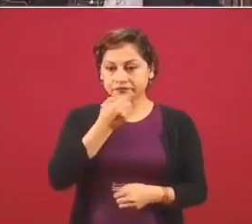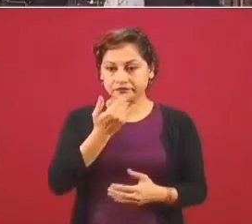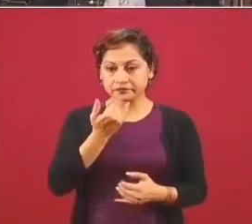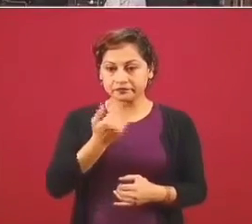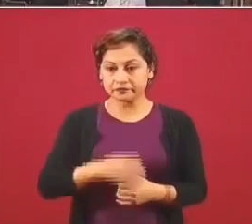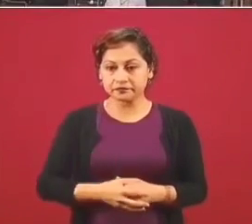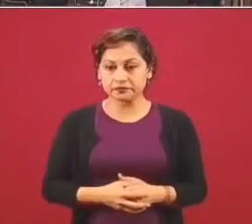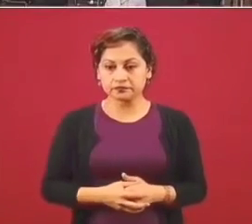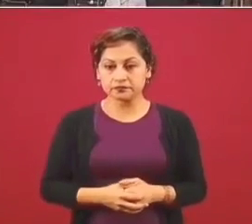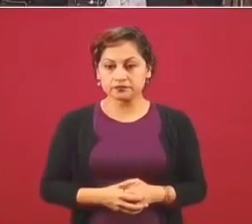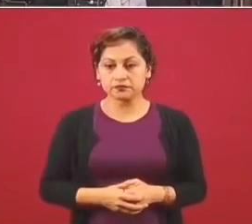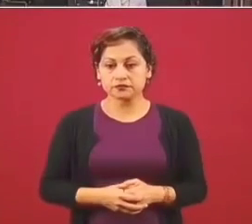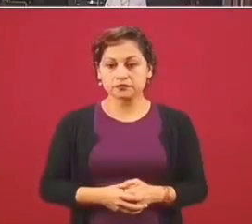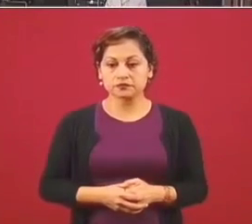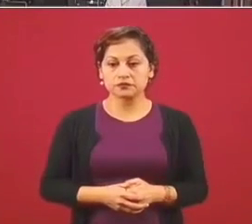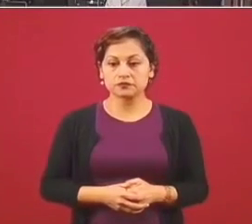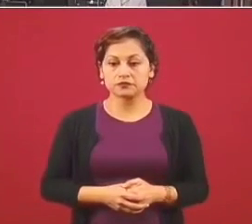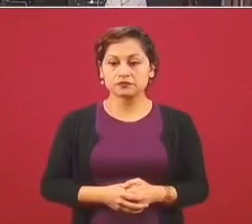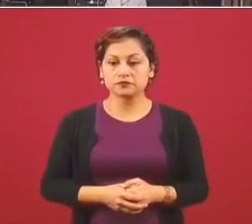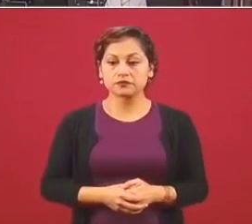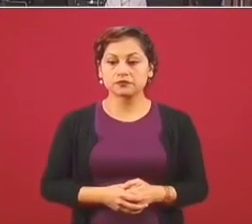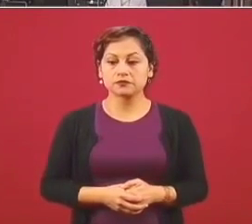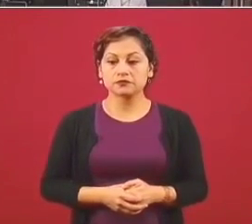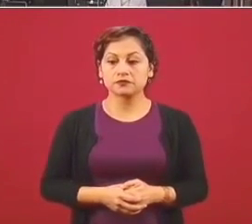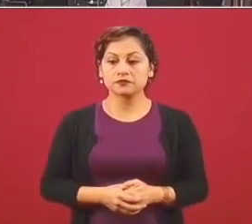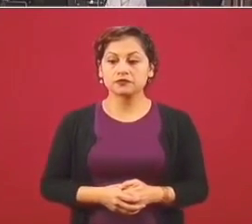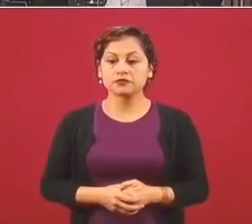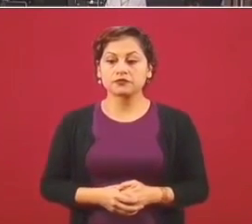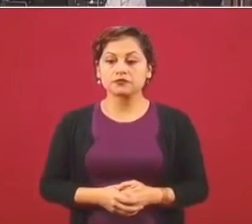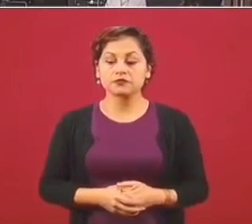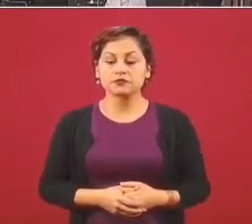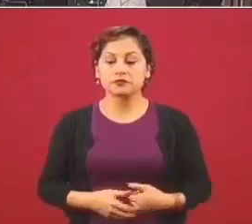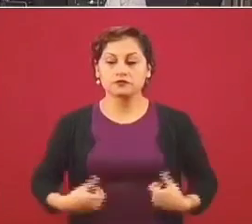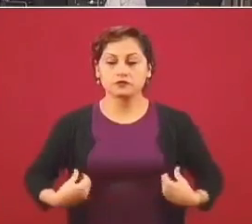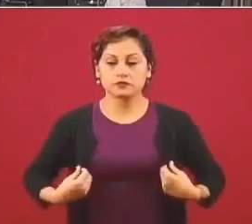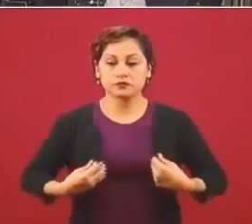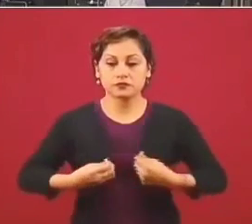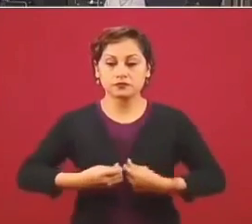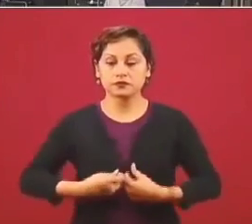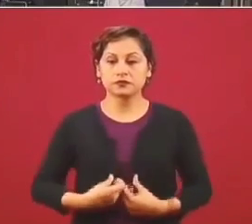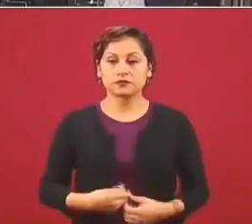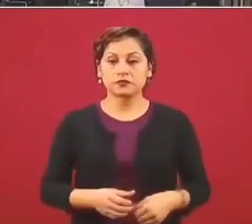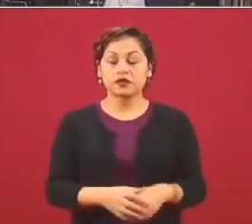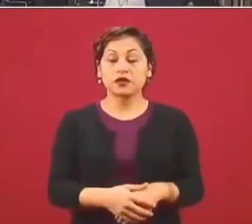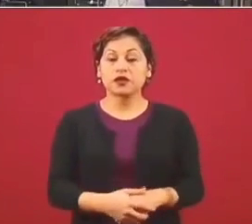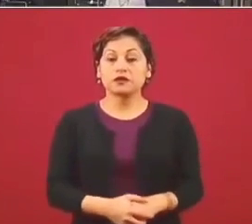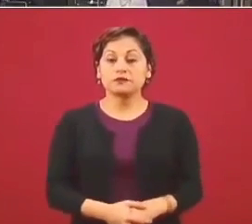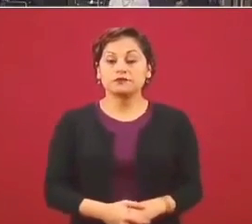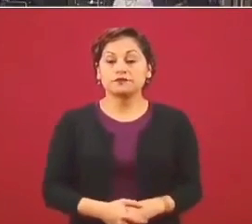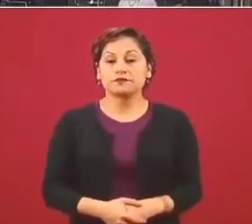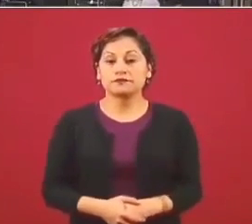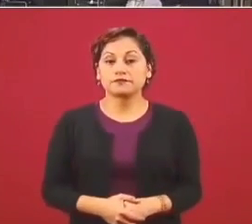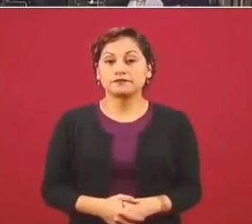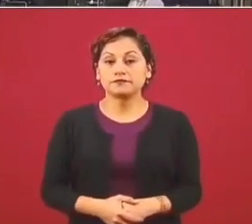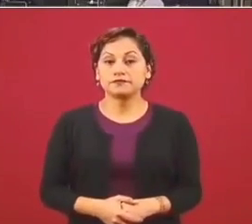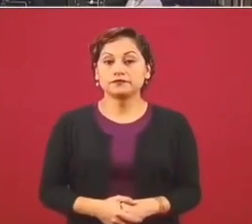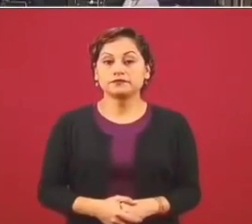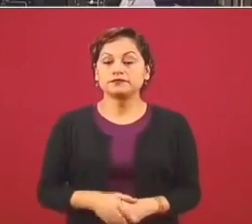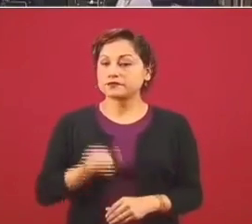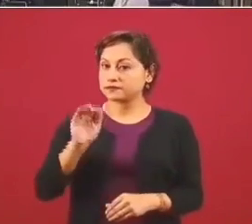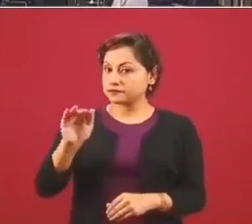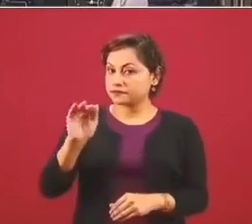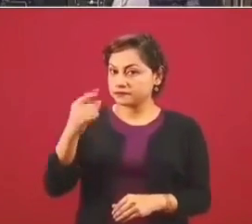Si no hay colaboración de Marina Mercante, si no hay colaboración de Marina